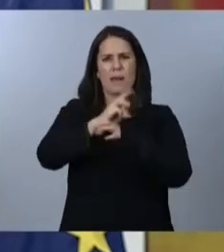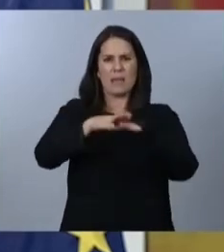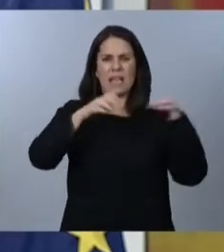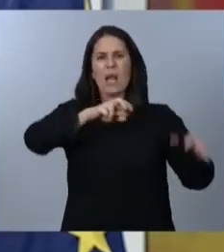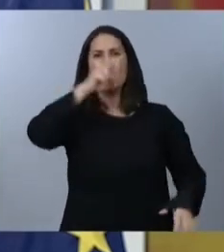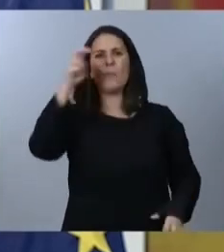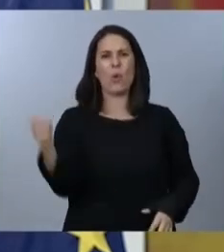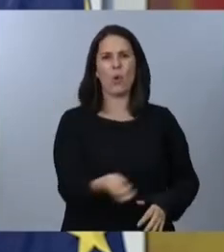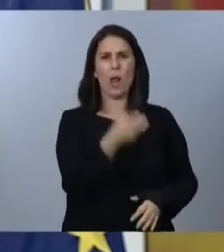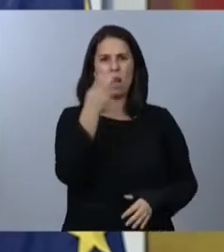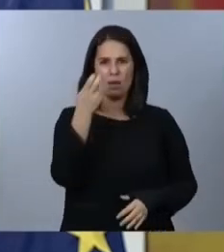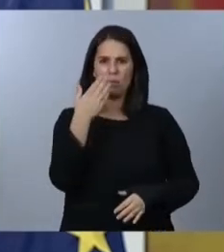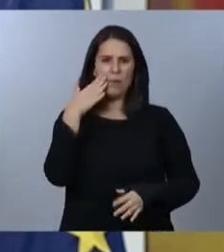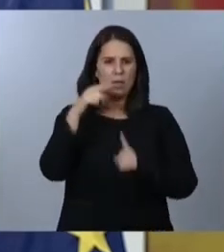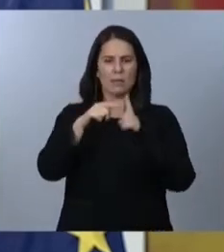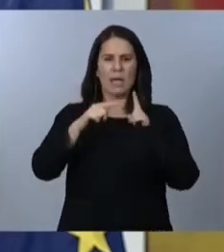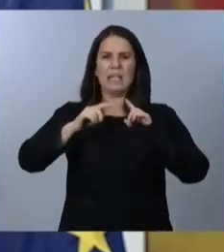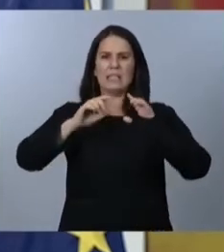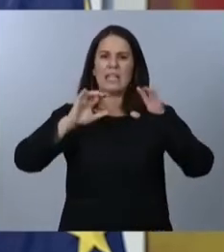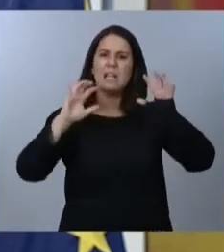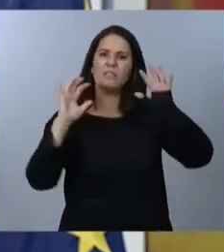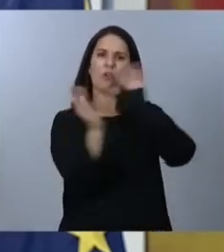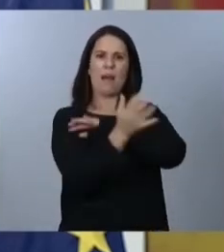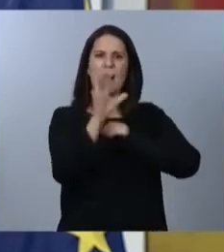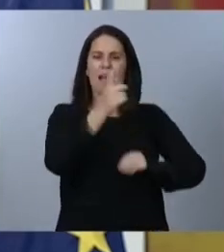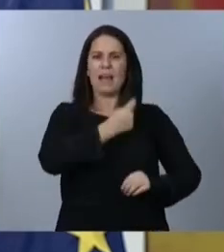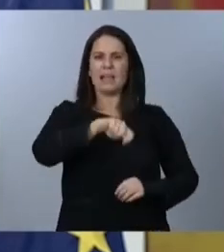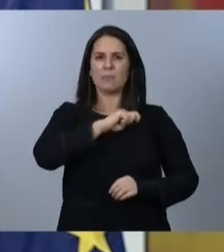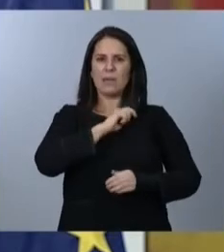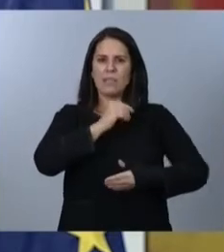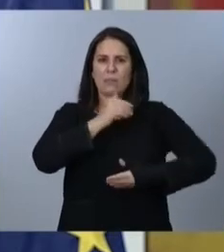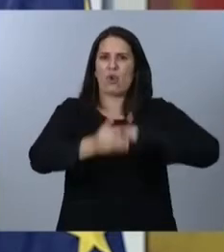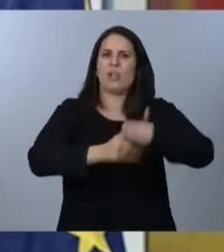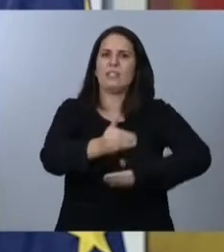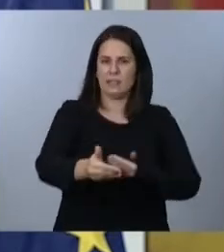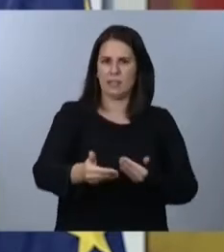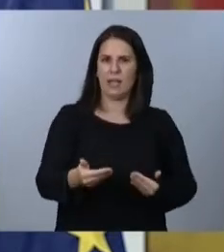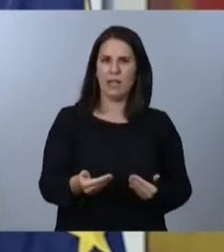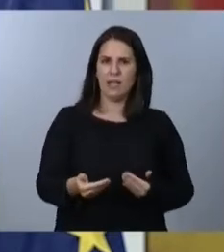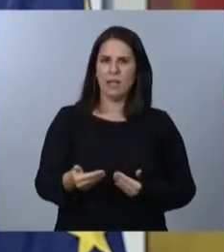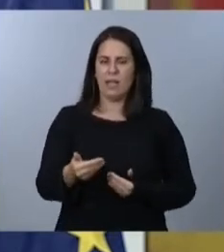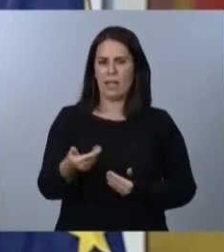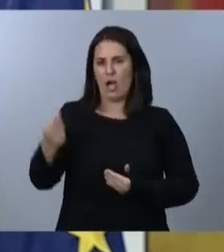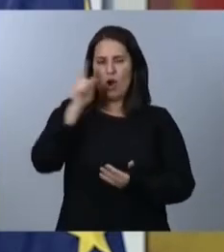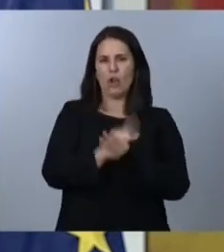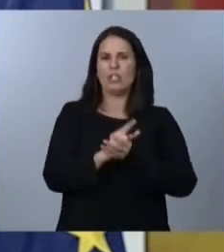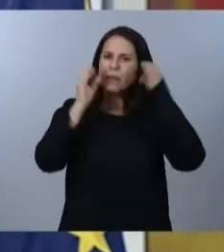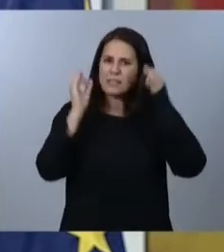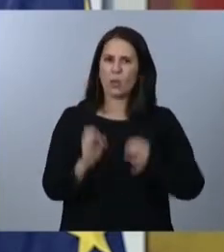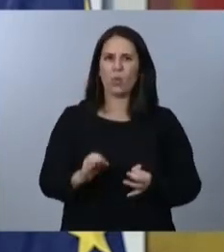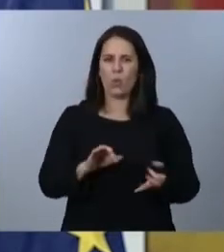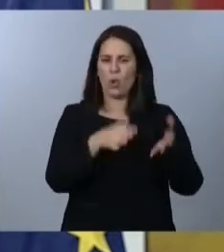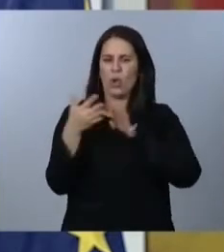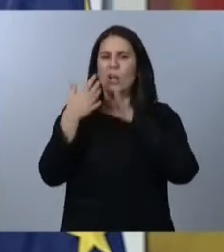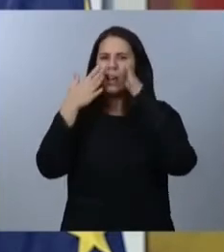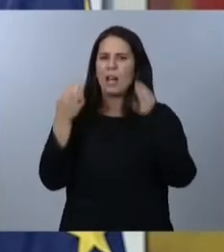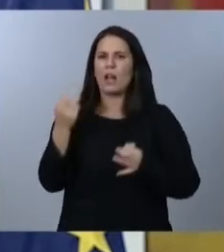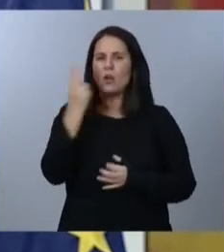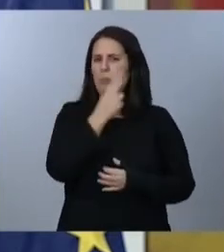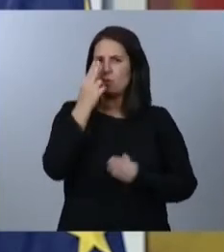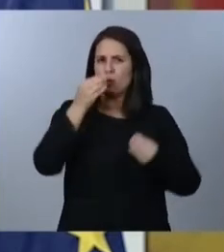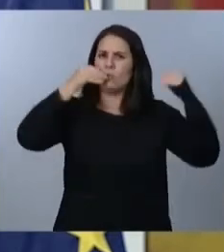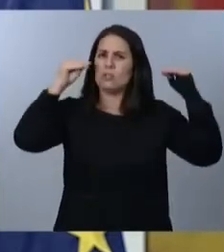transformar nuestra patria en un sentido progresista y que va a volver a expresarse para hacer realidad el compromiso histórico que